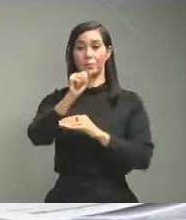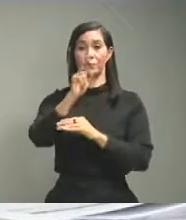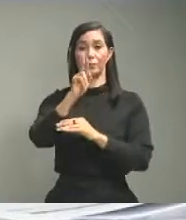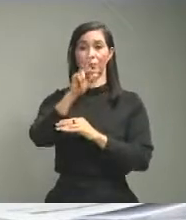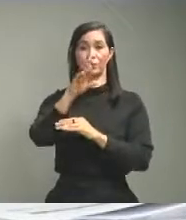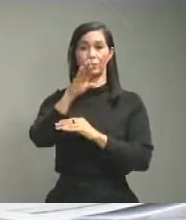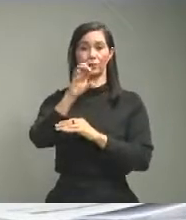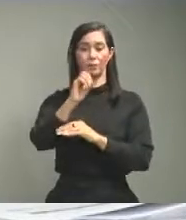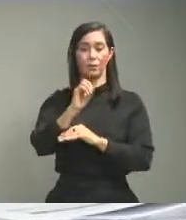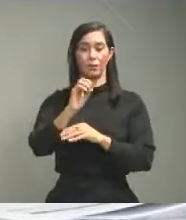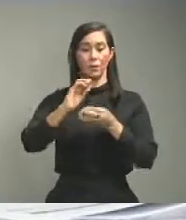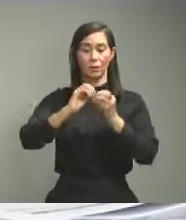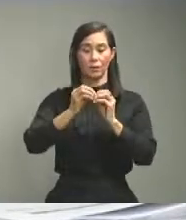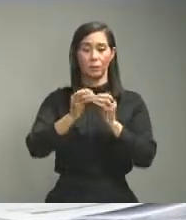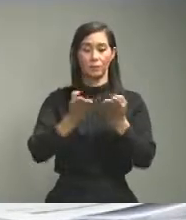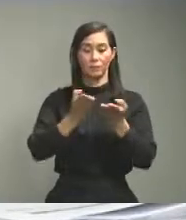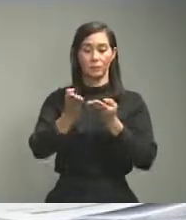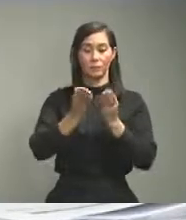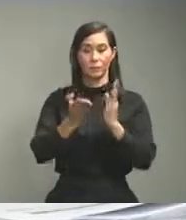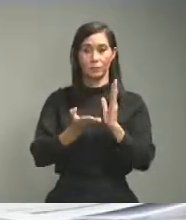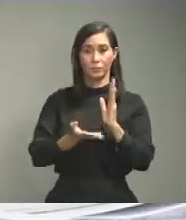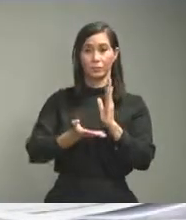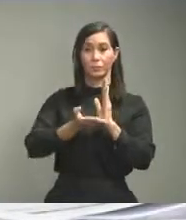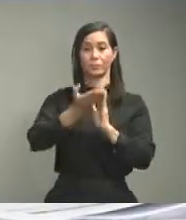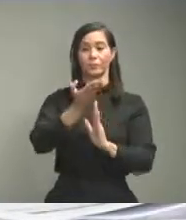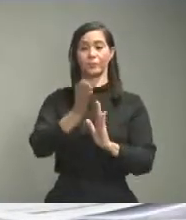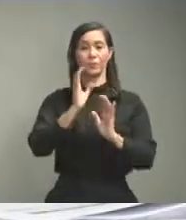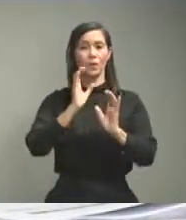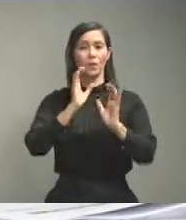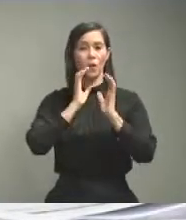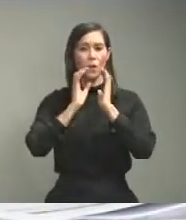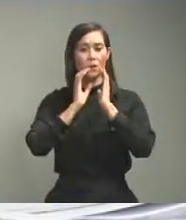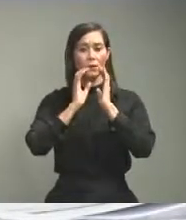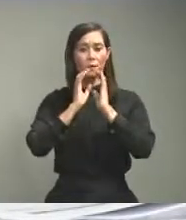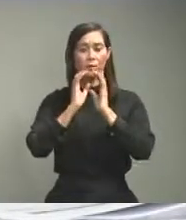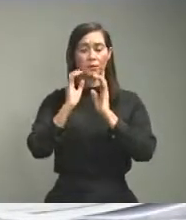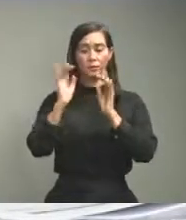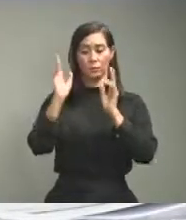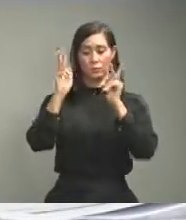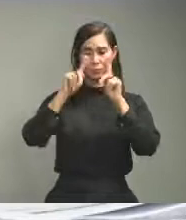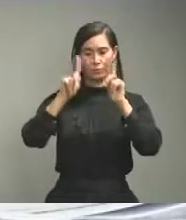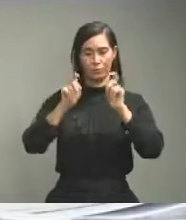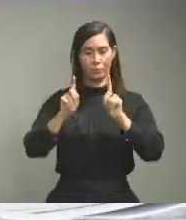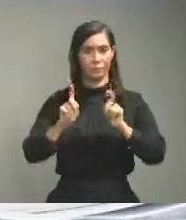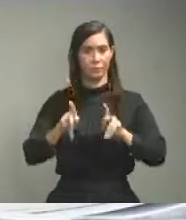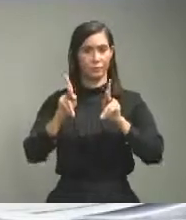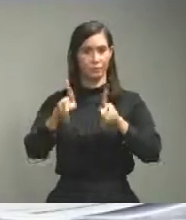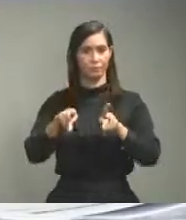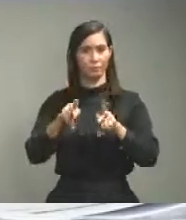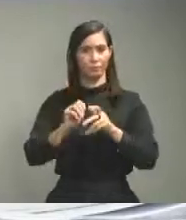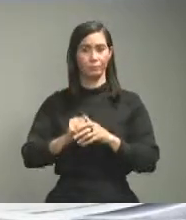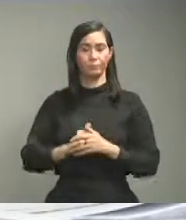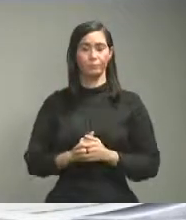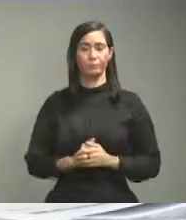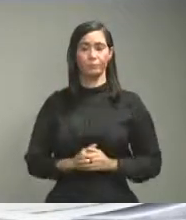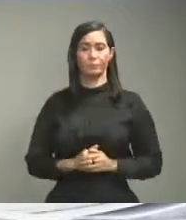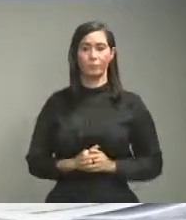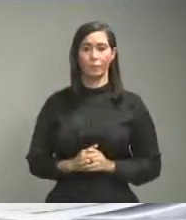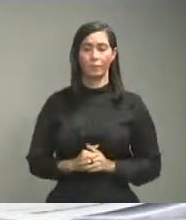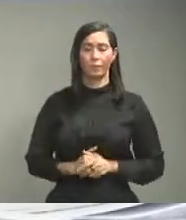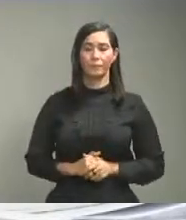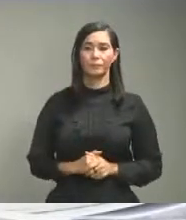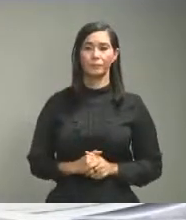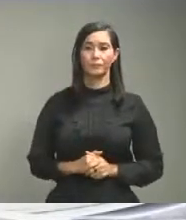servicios y de interacciones prestadas por día remota. Con relación